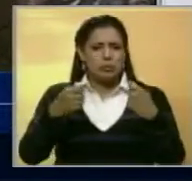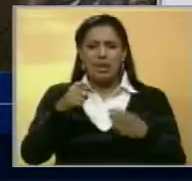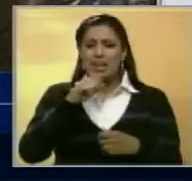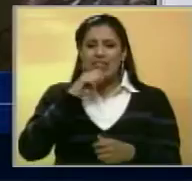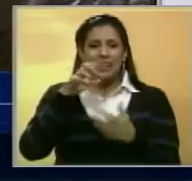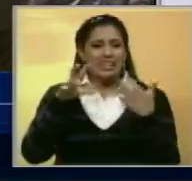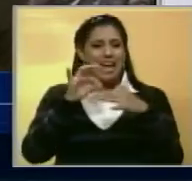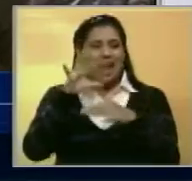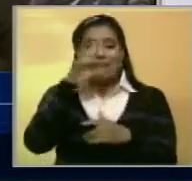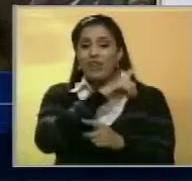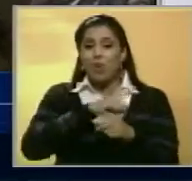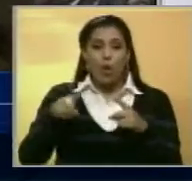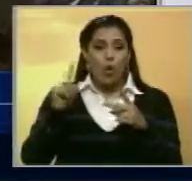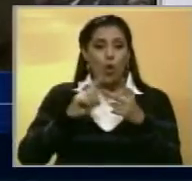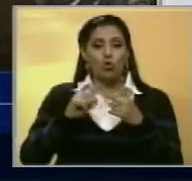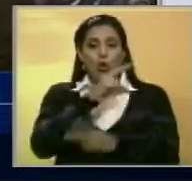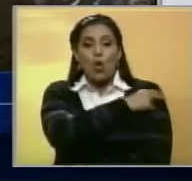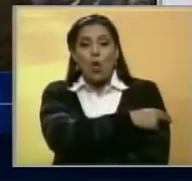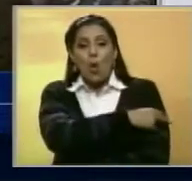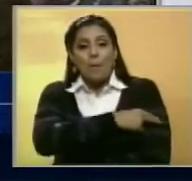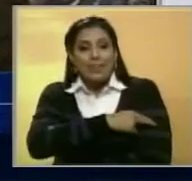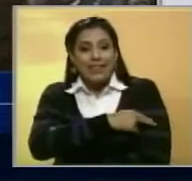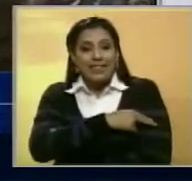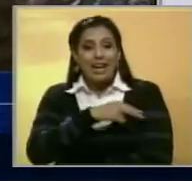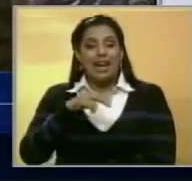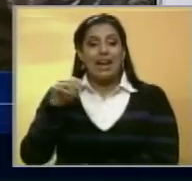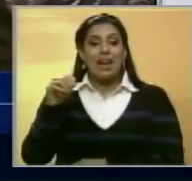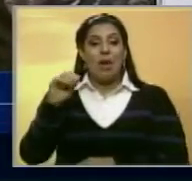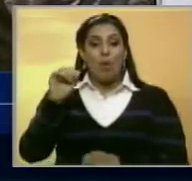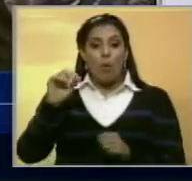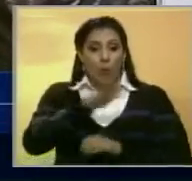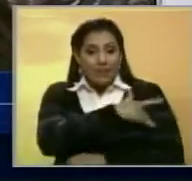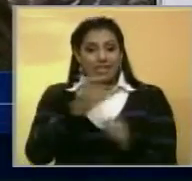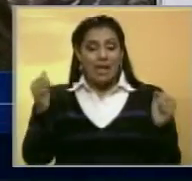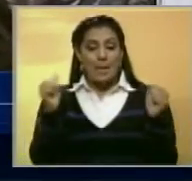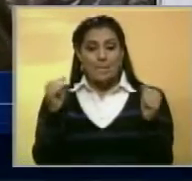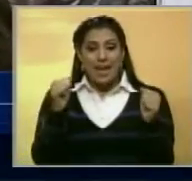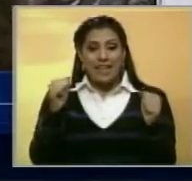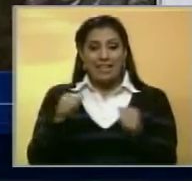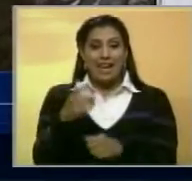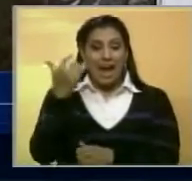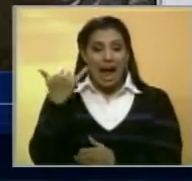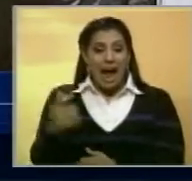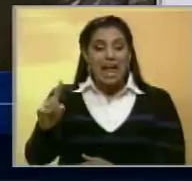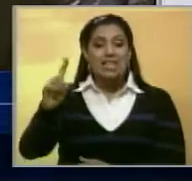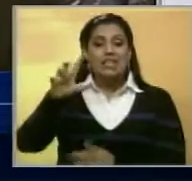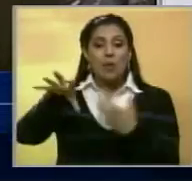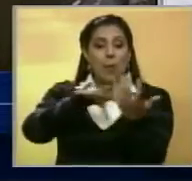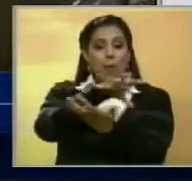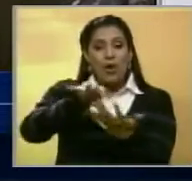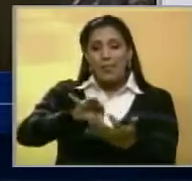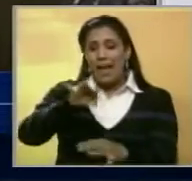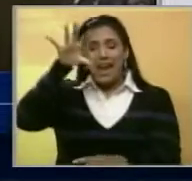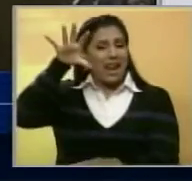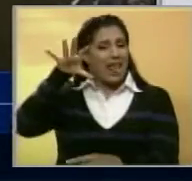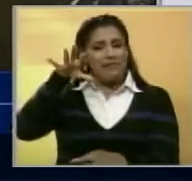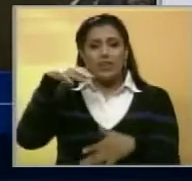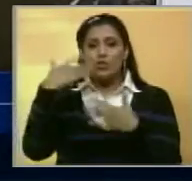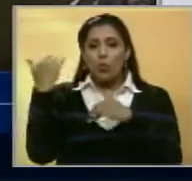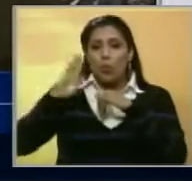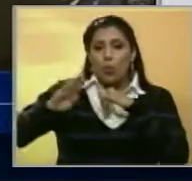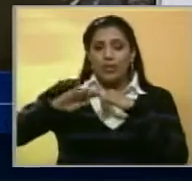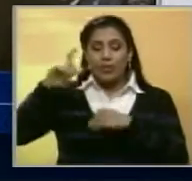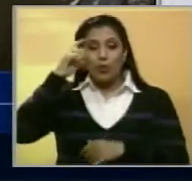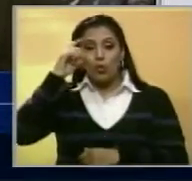difícil situación, y también el Hospital Universitario de Mérida, donde ha habido una situación muy crítica en los